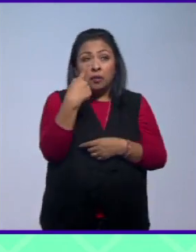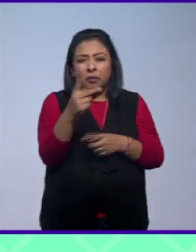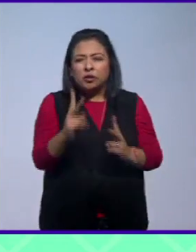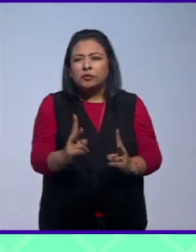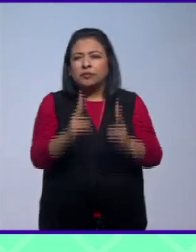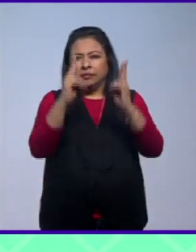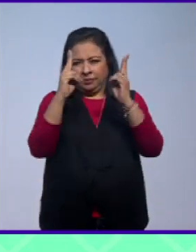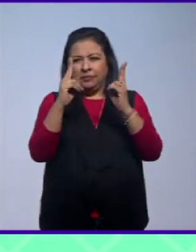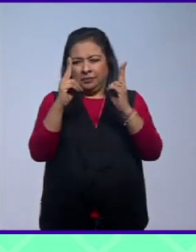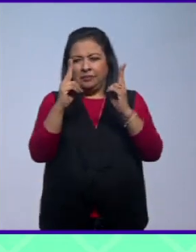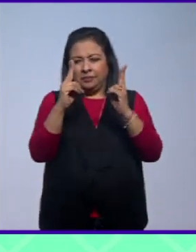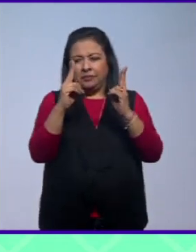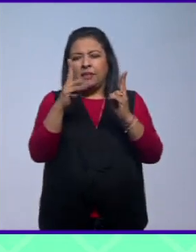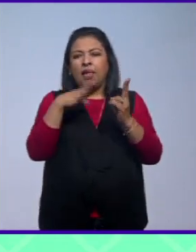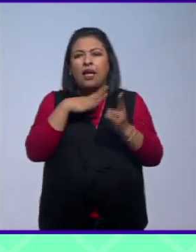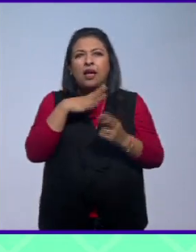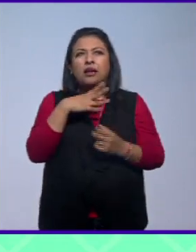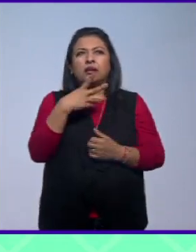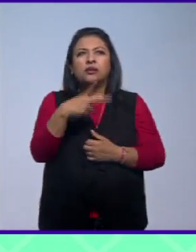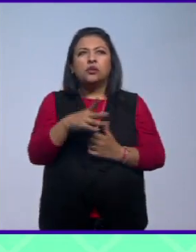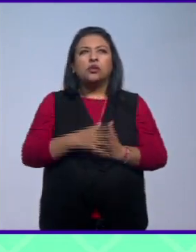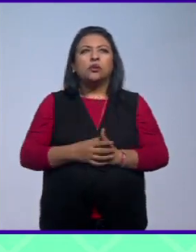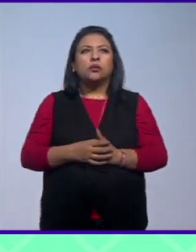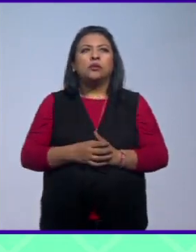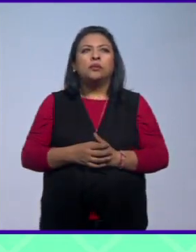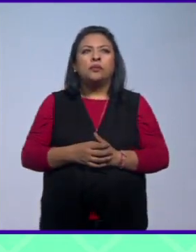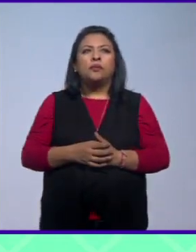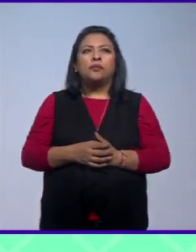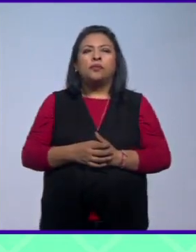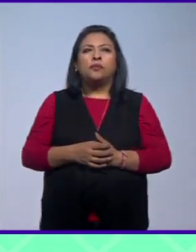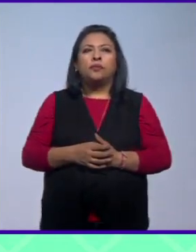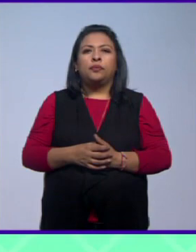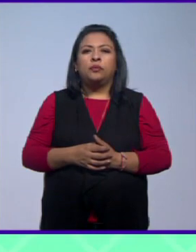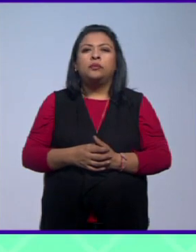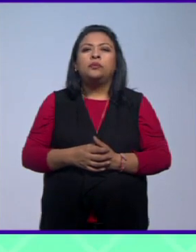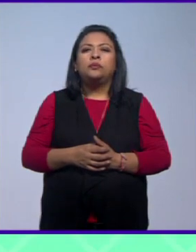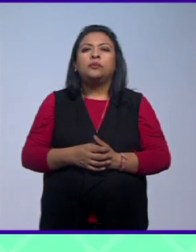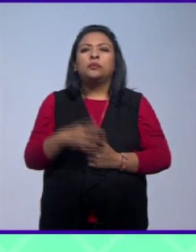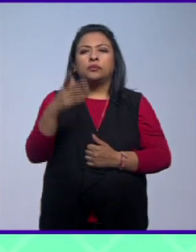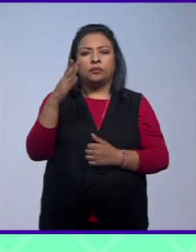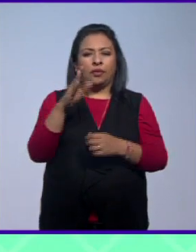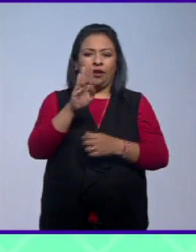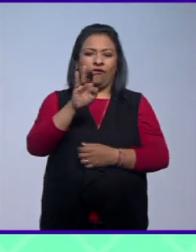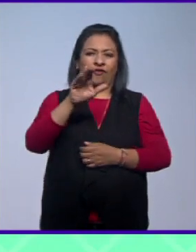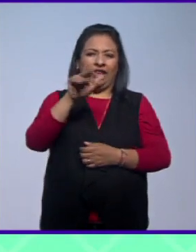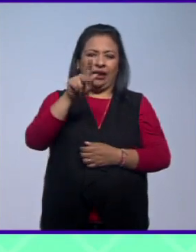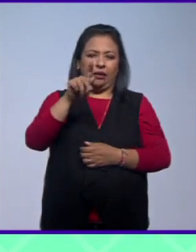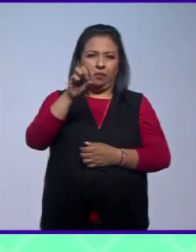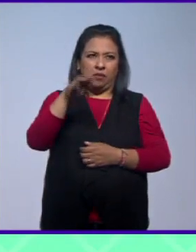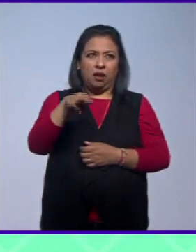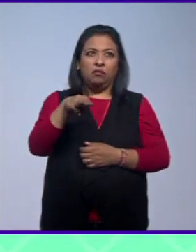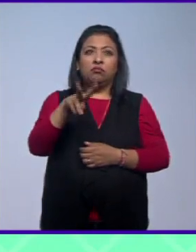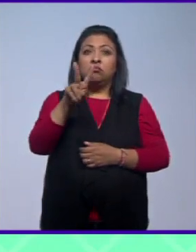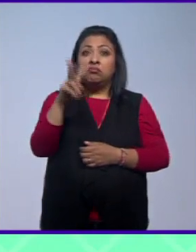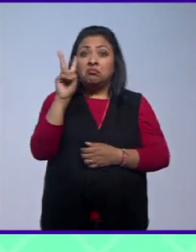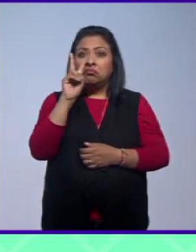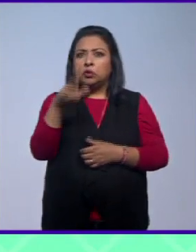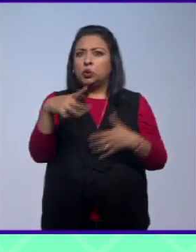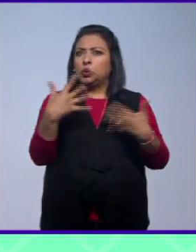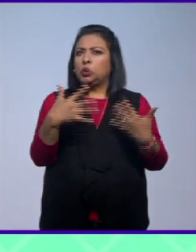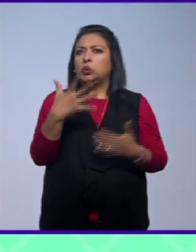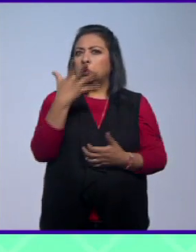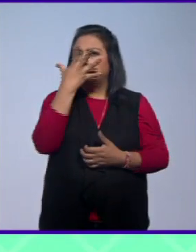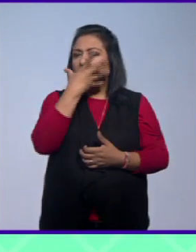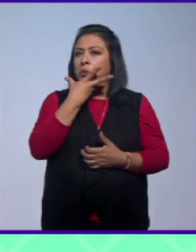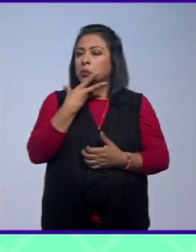fragmento, además de ver la parte del protagonista de Big Man, que se ve muy atractivo.